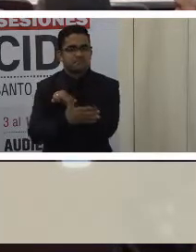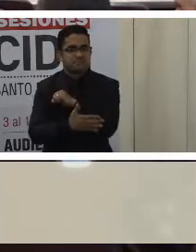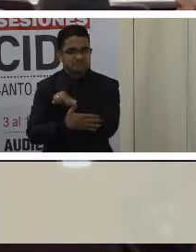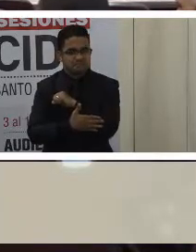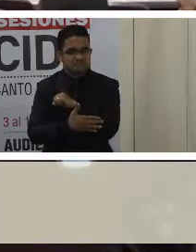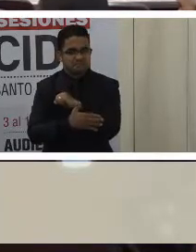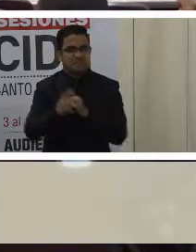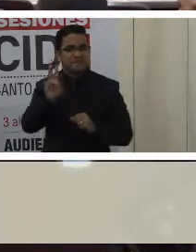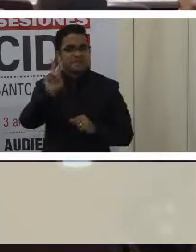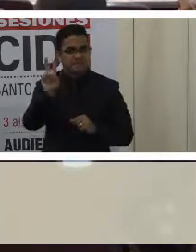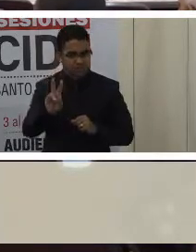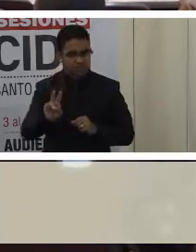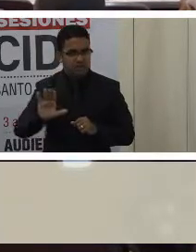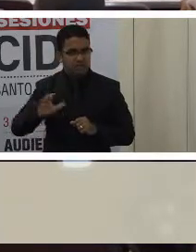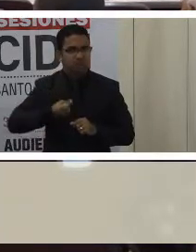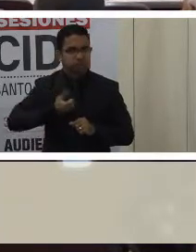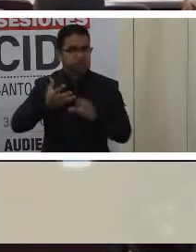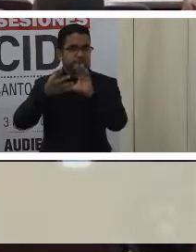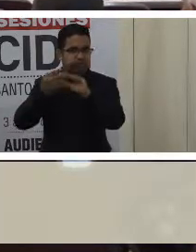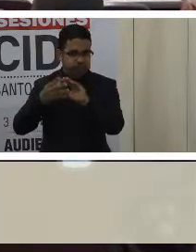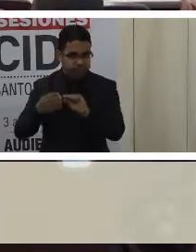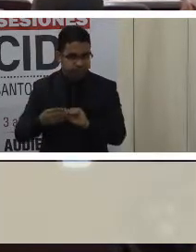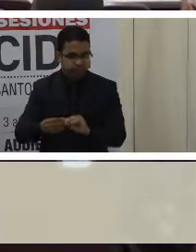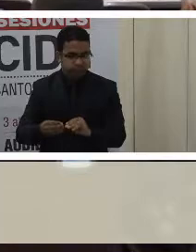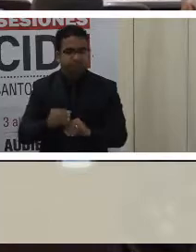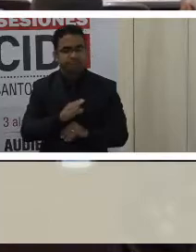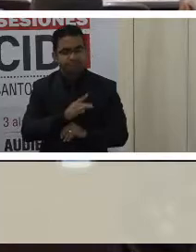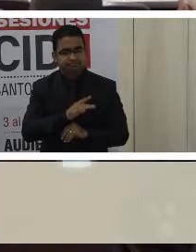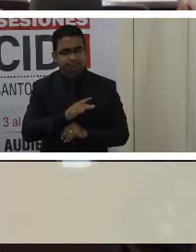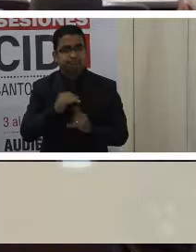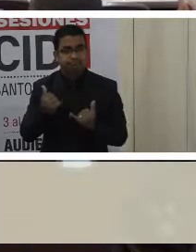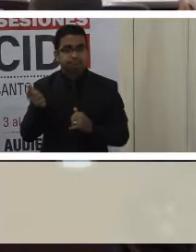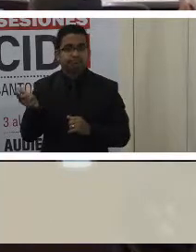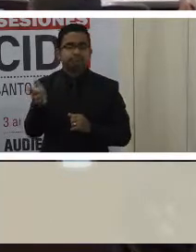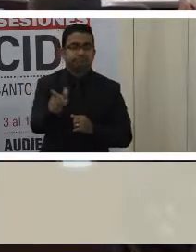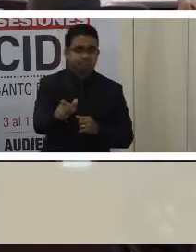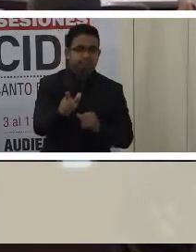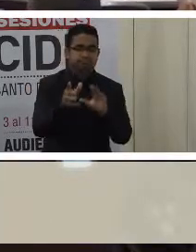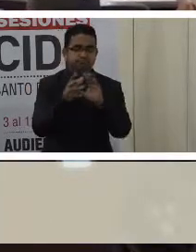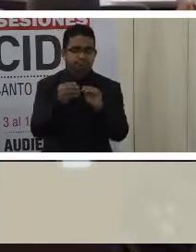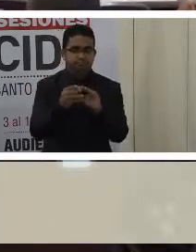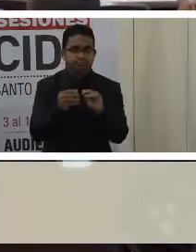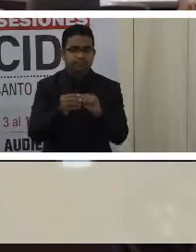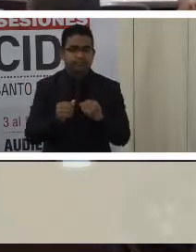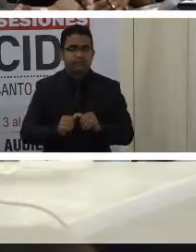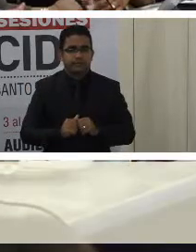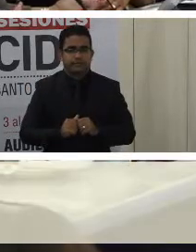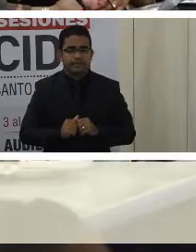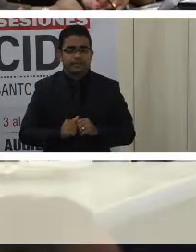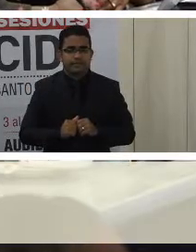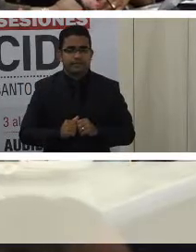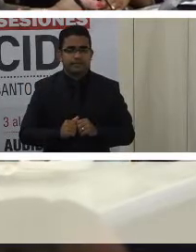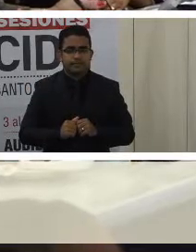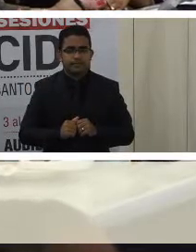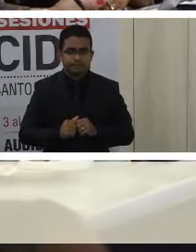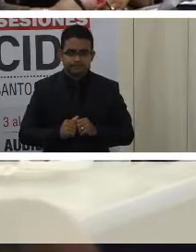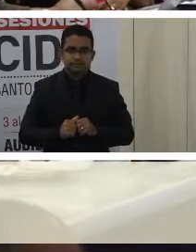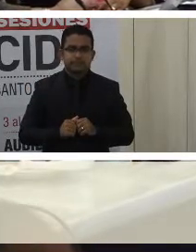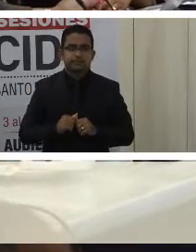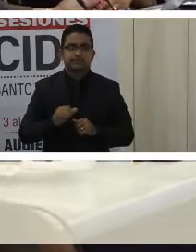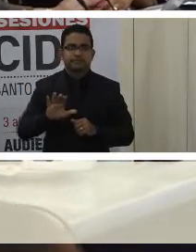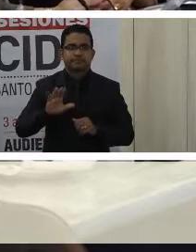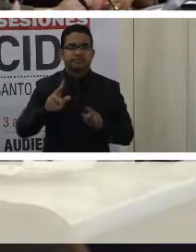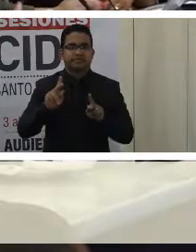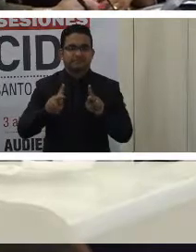Venezuela. Vamos a darle la palabra a la sociedad civil que